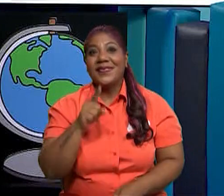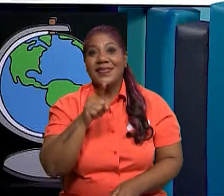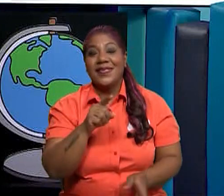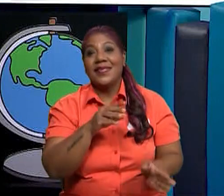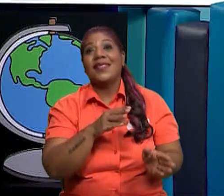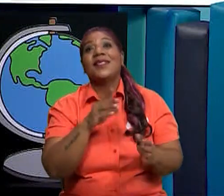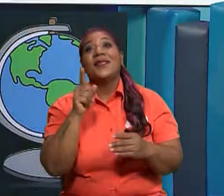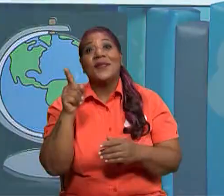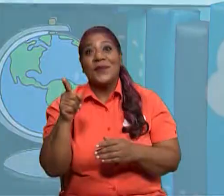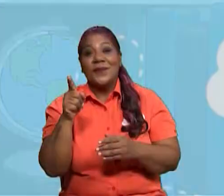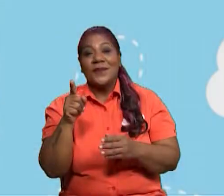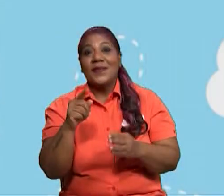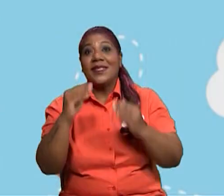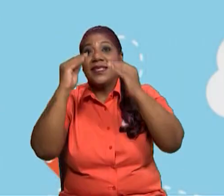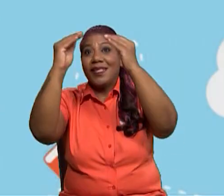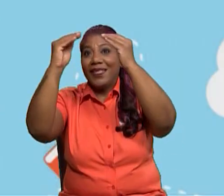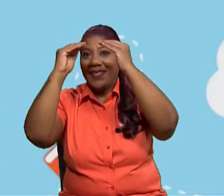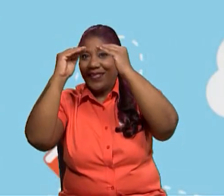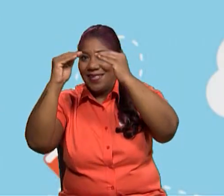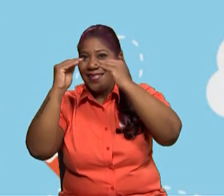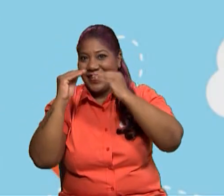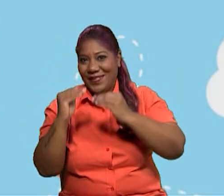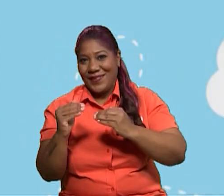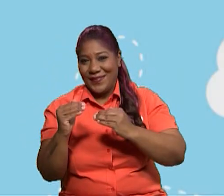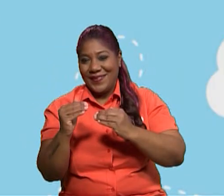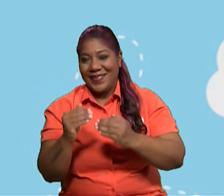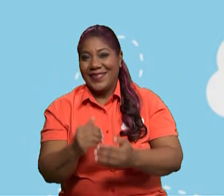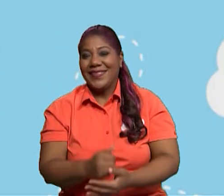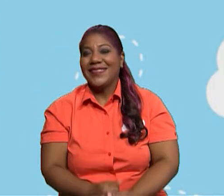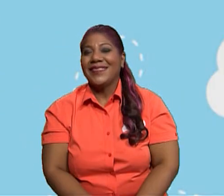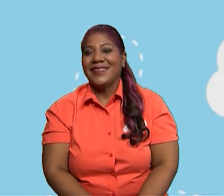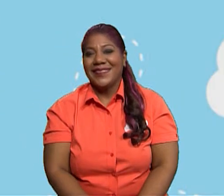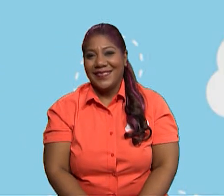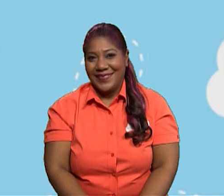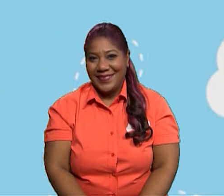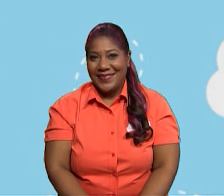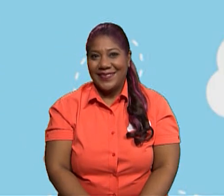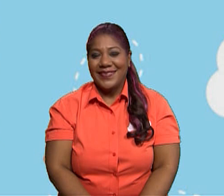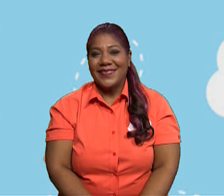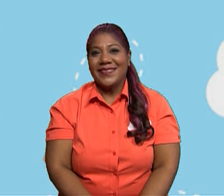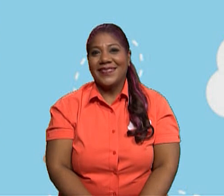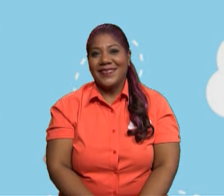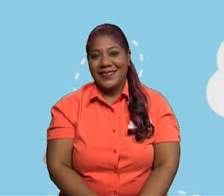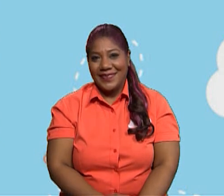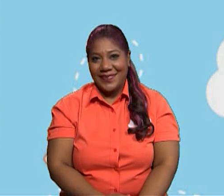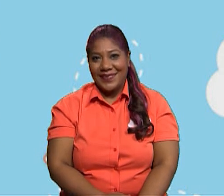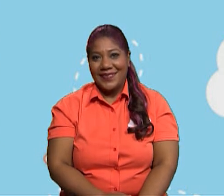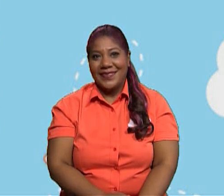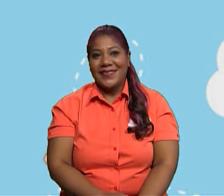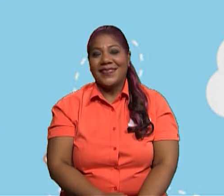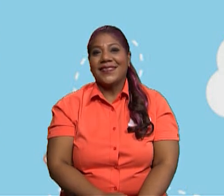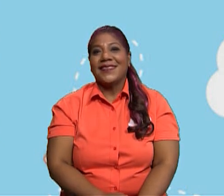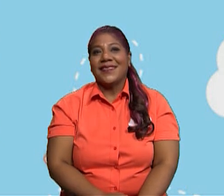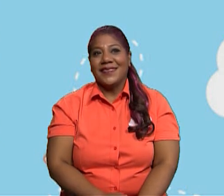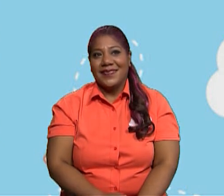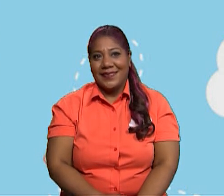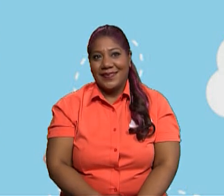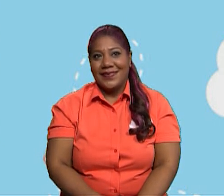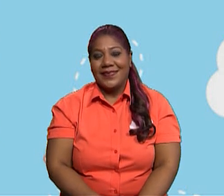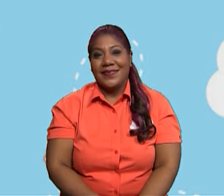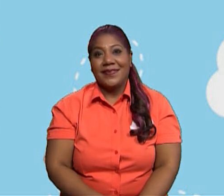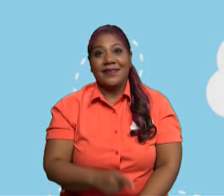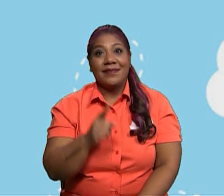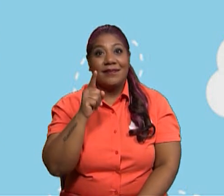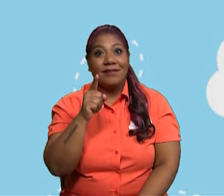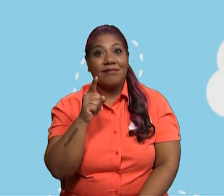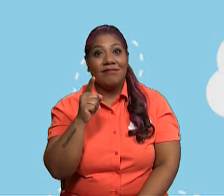que vemos en pantalla y vas a resolver entonces, vas a copiar tu historia y lo único que te tocaría es colocarle el